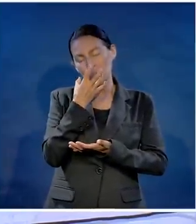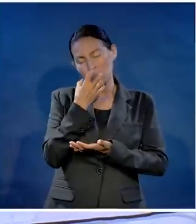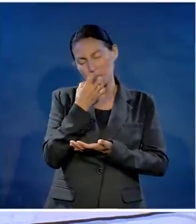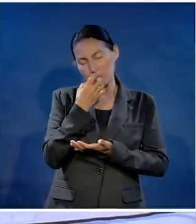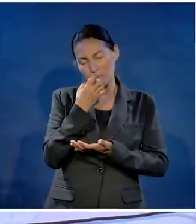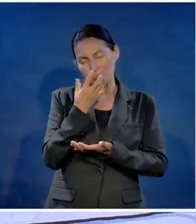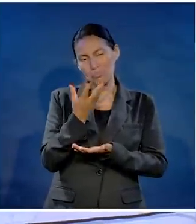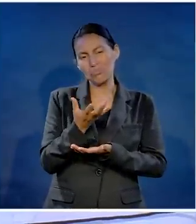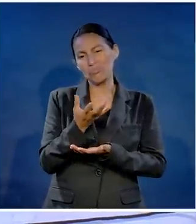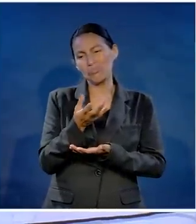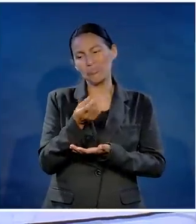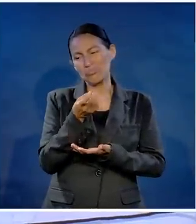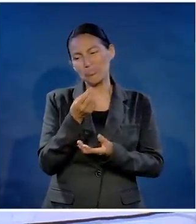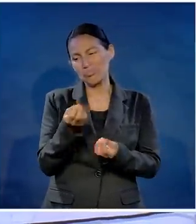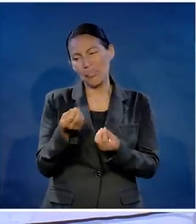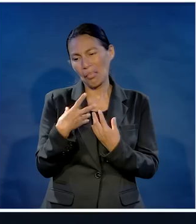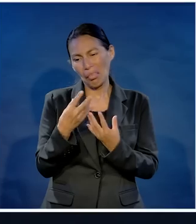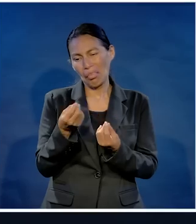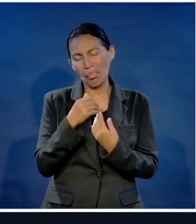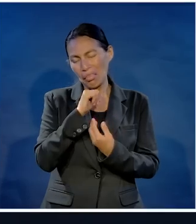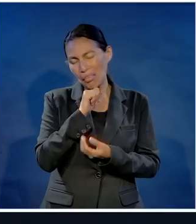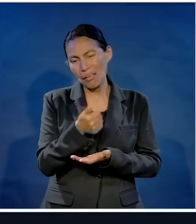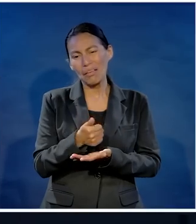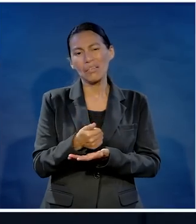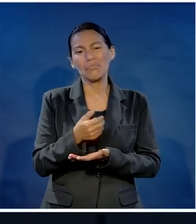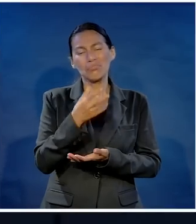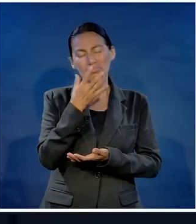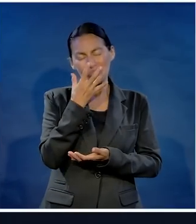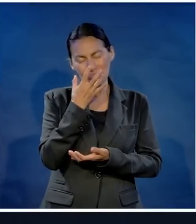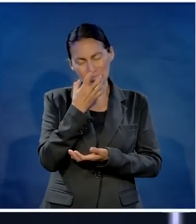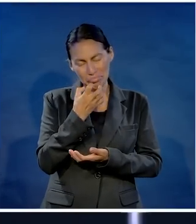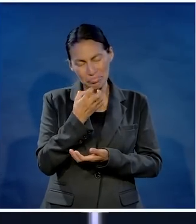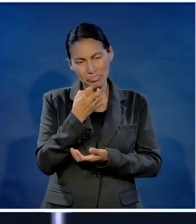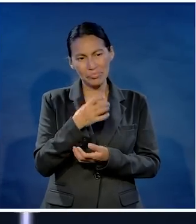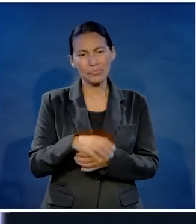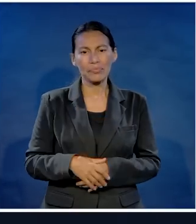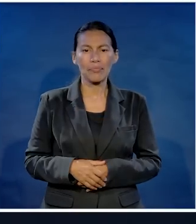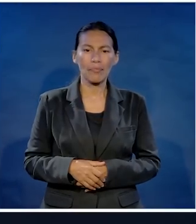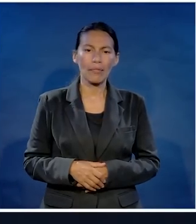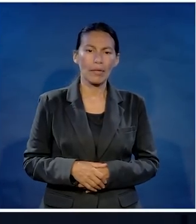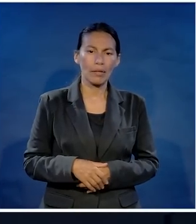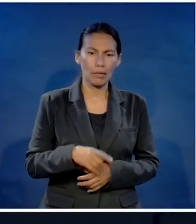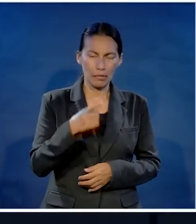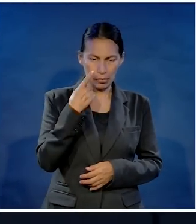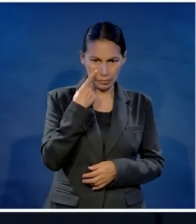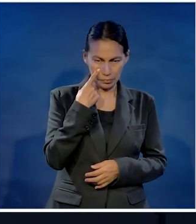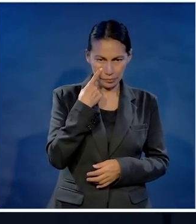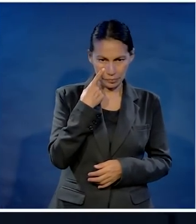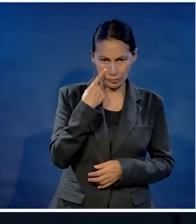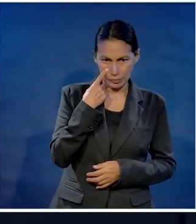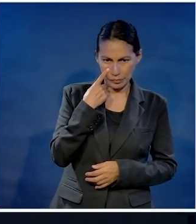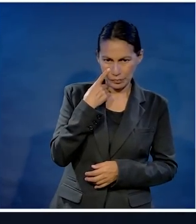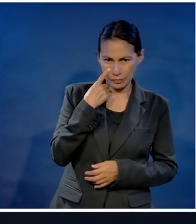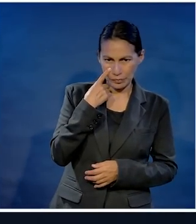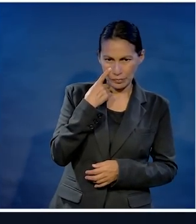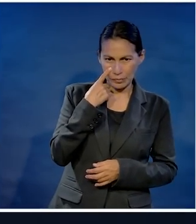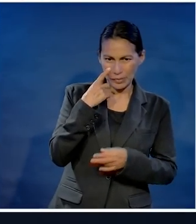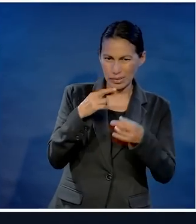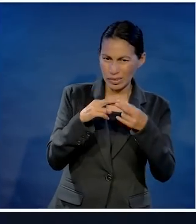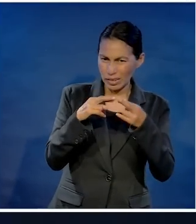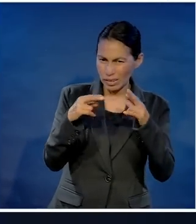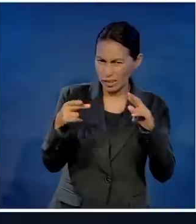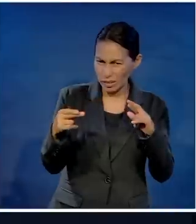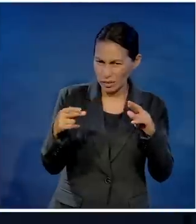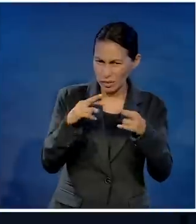tóxica. ¿Cuál es una buena definición de relación tóxica? Mire, para mí es esta. Hay muchas buenas definiciones y muy,